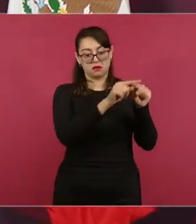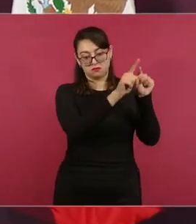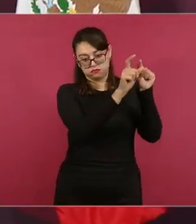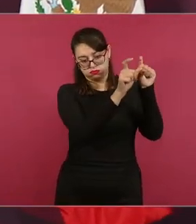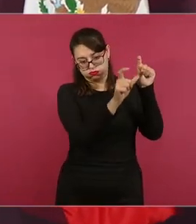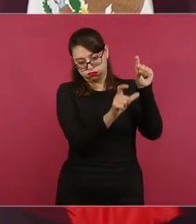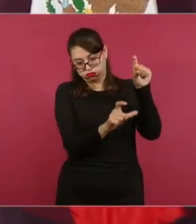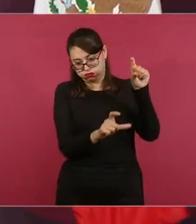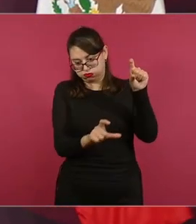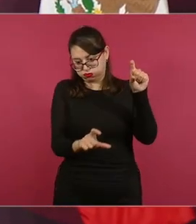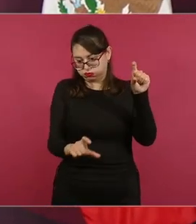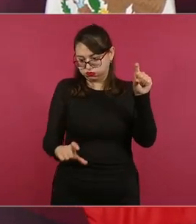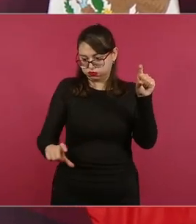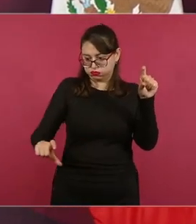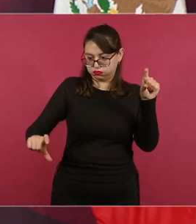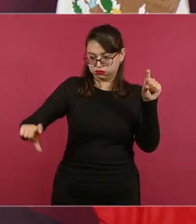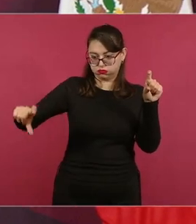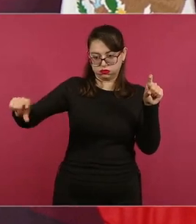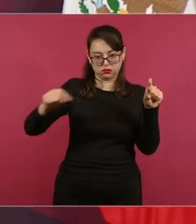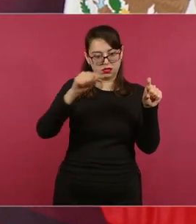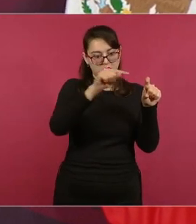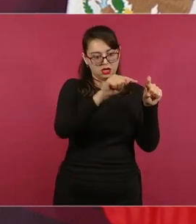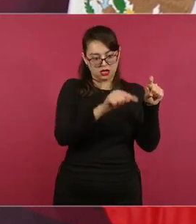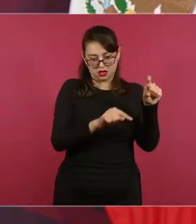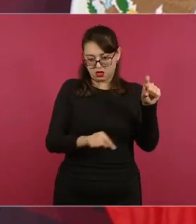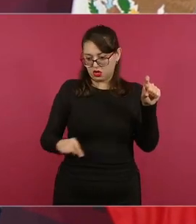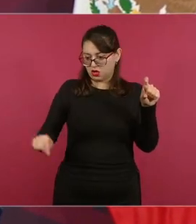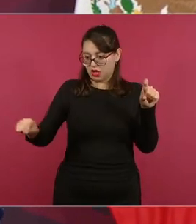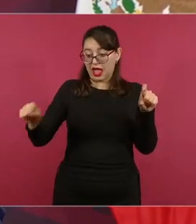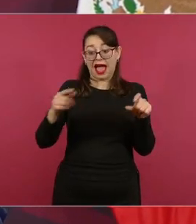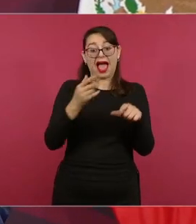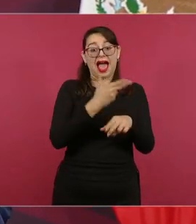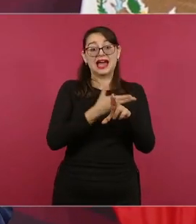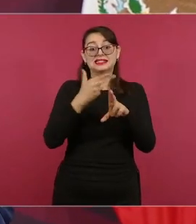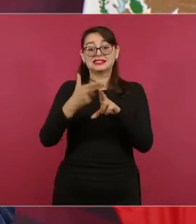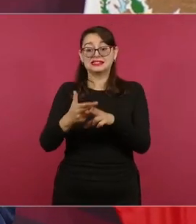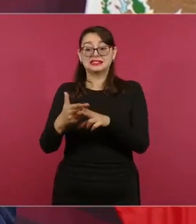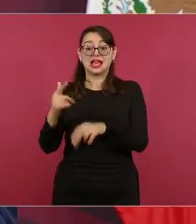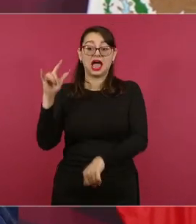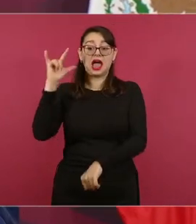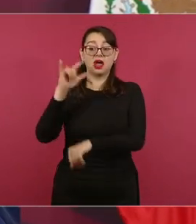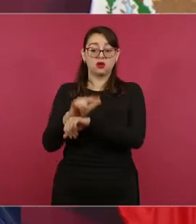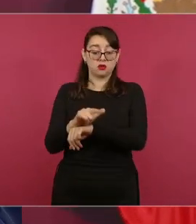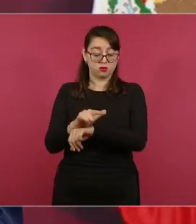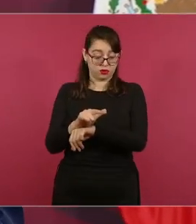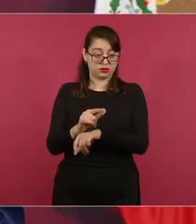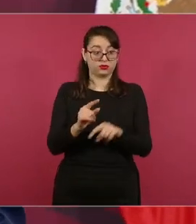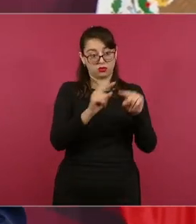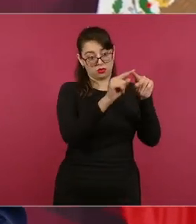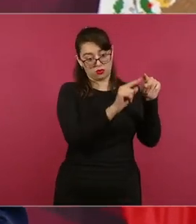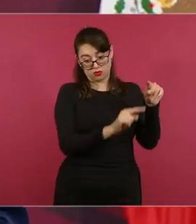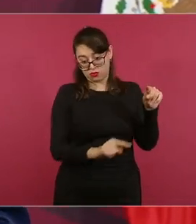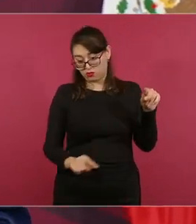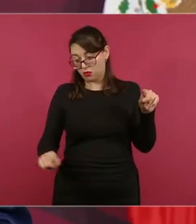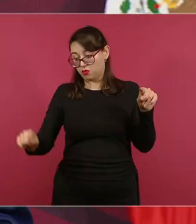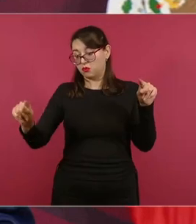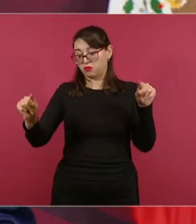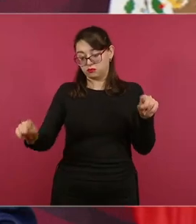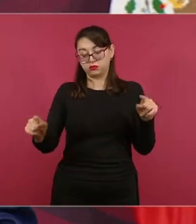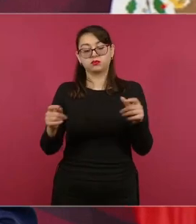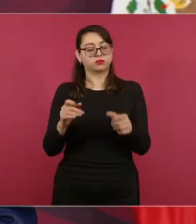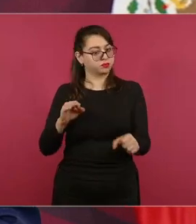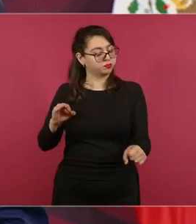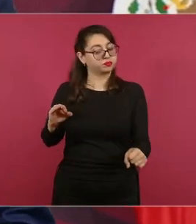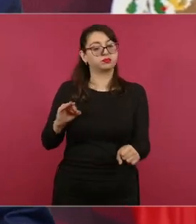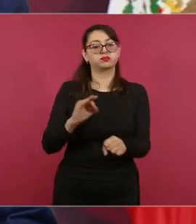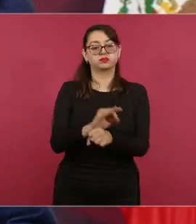Metlapil, Tres Palos, Tuncingo, El Salto y al aeropuerto de aquí de la ciudad. En lo que se refiere también a